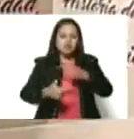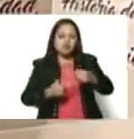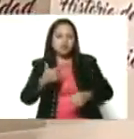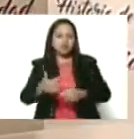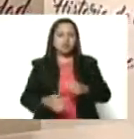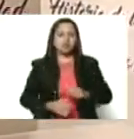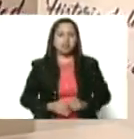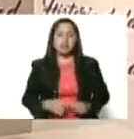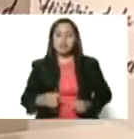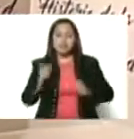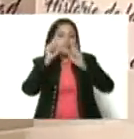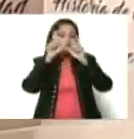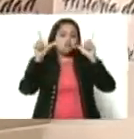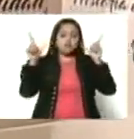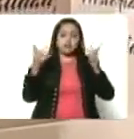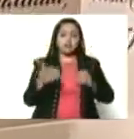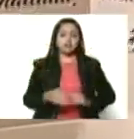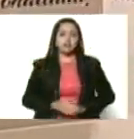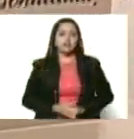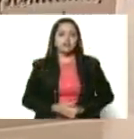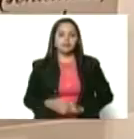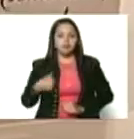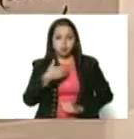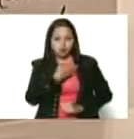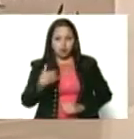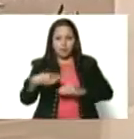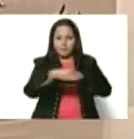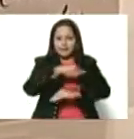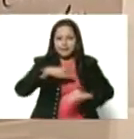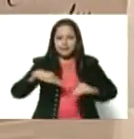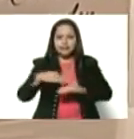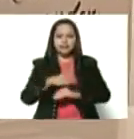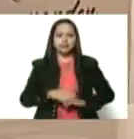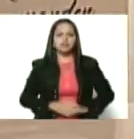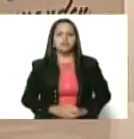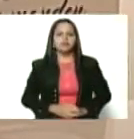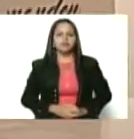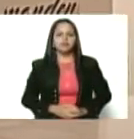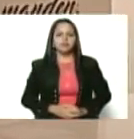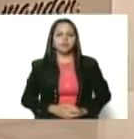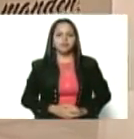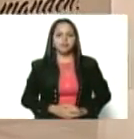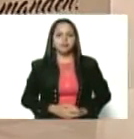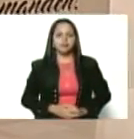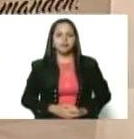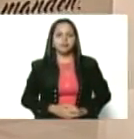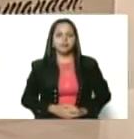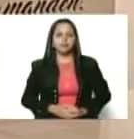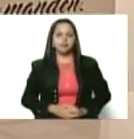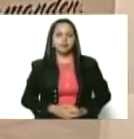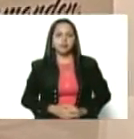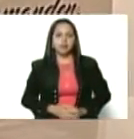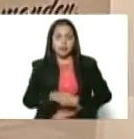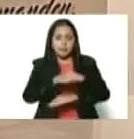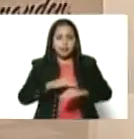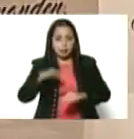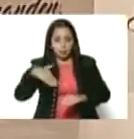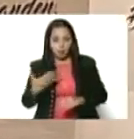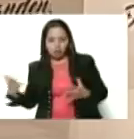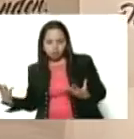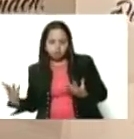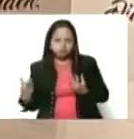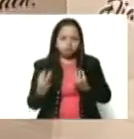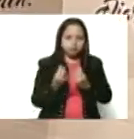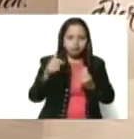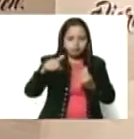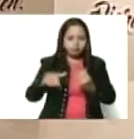algo impresionante. Yo quisiera que la ministra almiranta en jefa pudiera acercarse. Por favor.